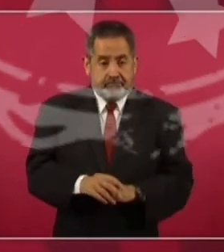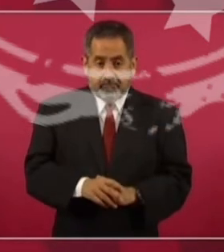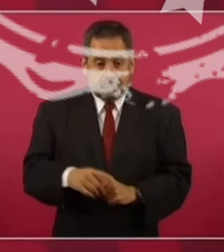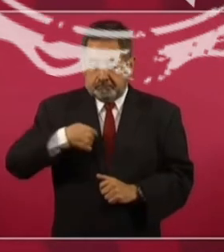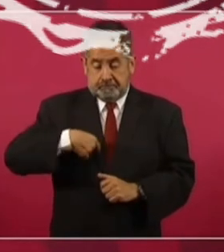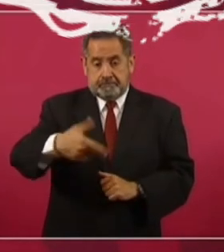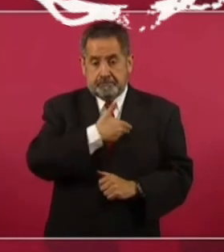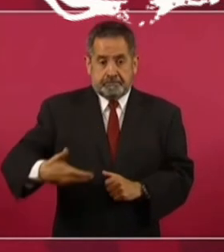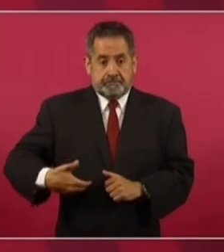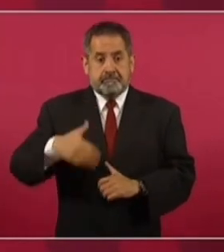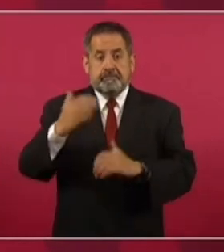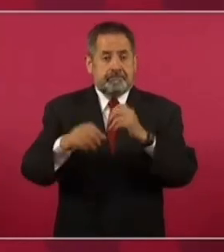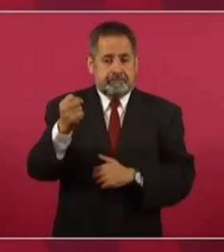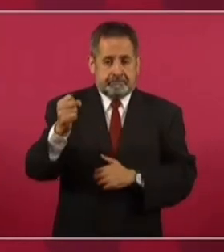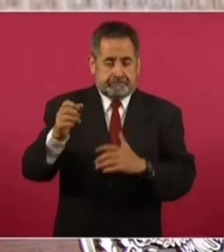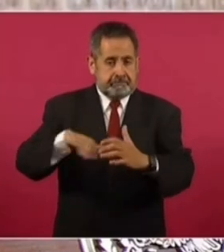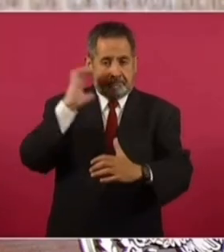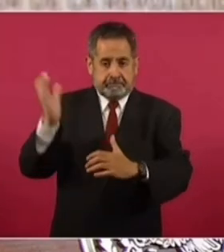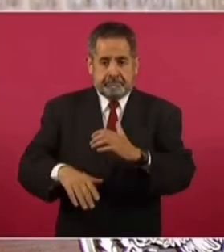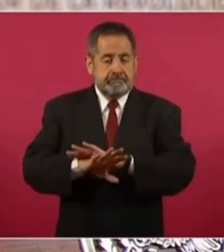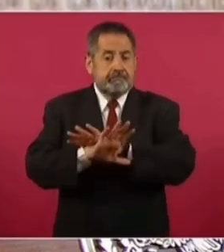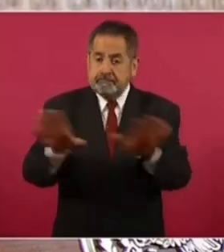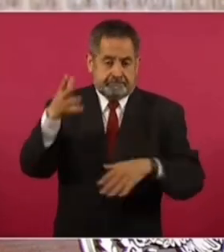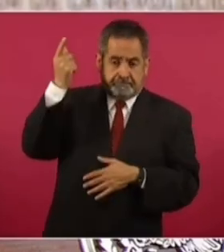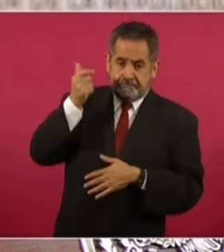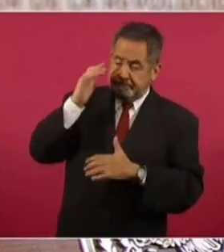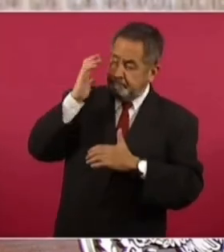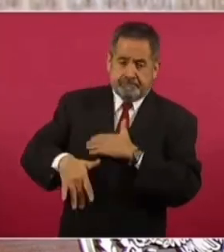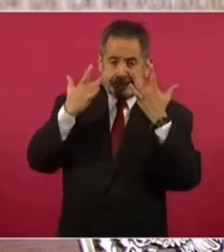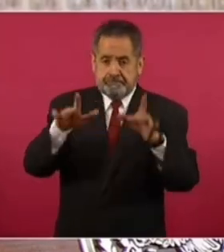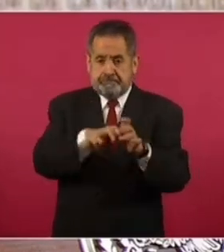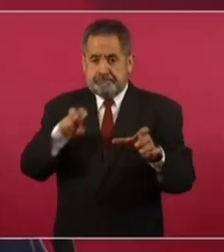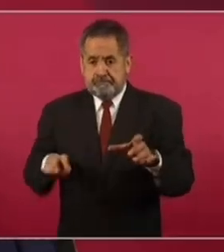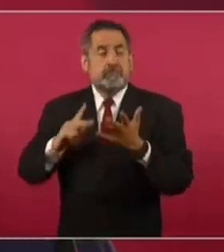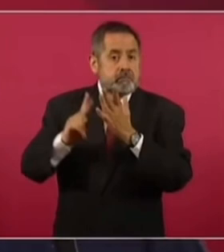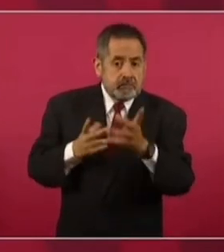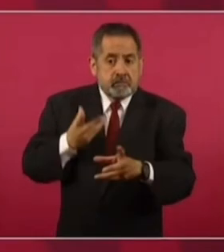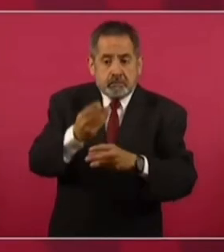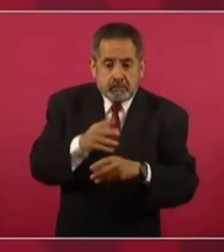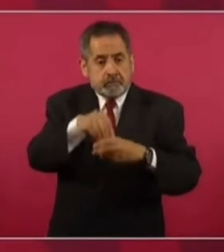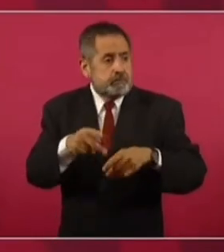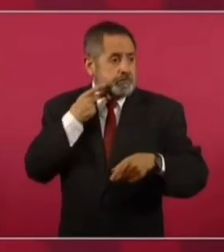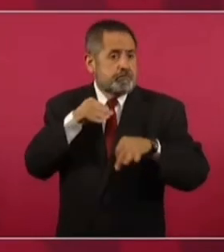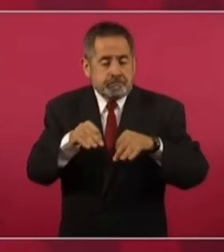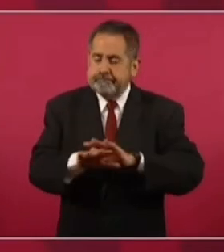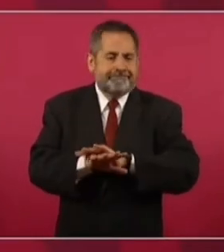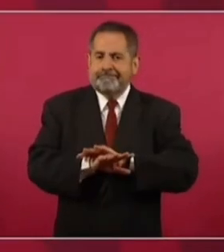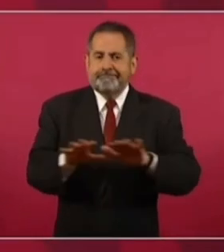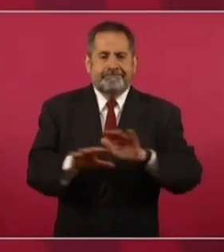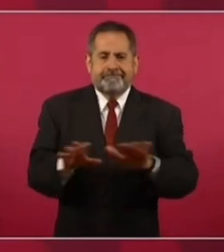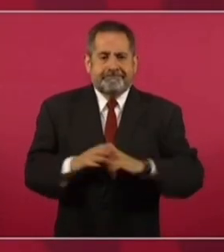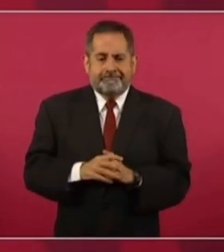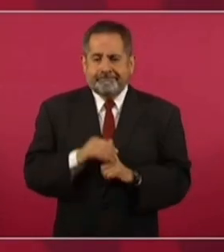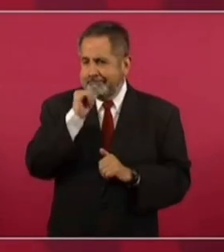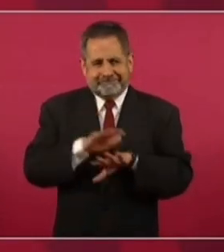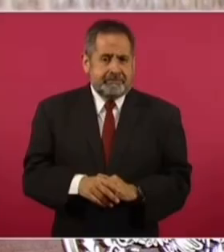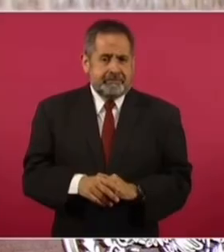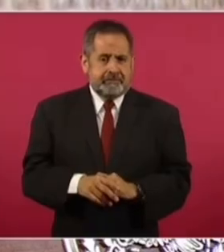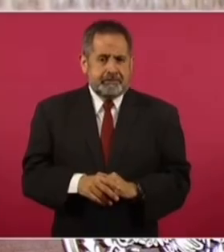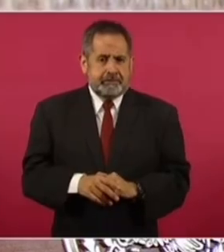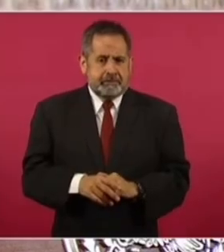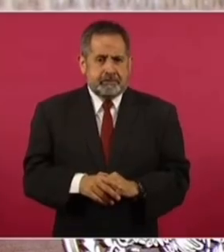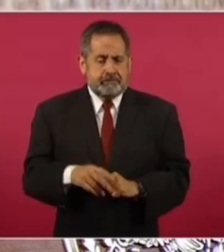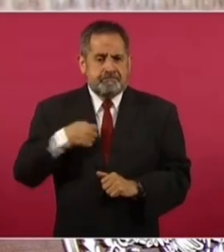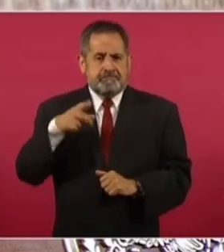Termino a finales de septiembre y me jubilo, no vuelvo a la actividad pública, política,